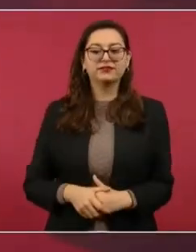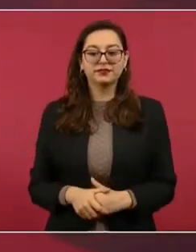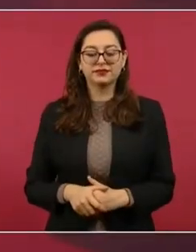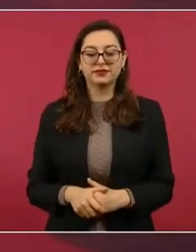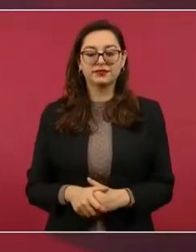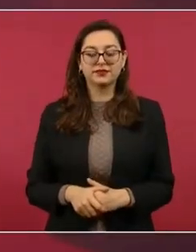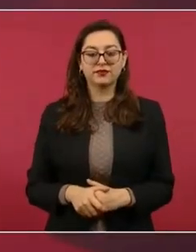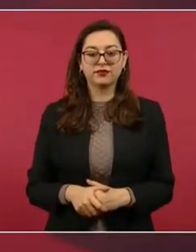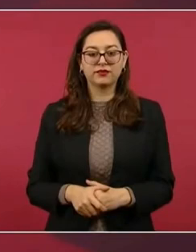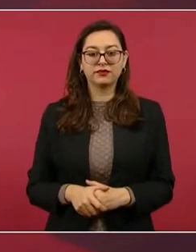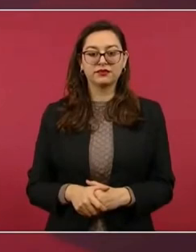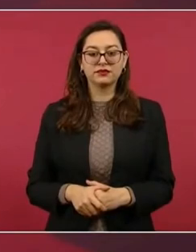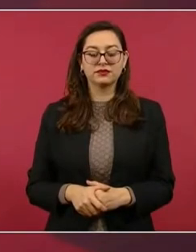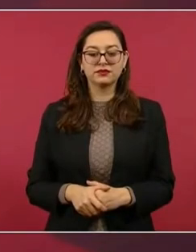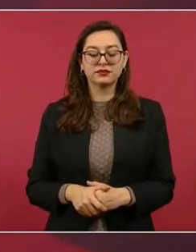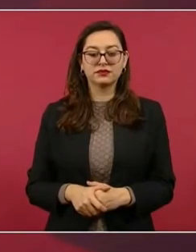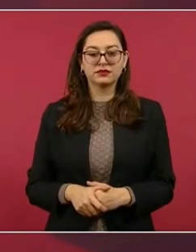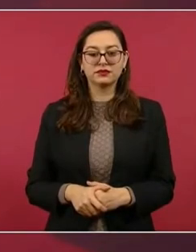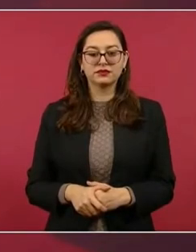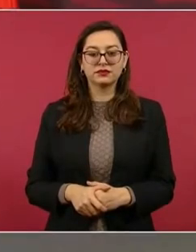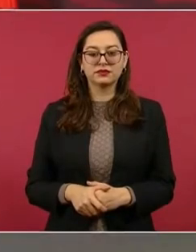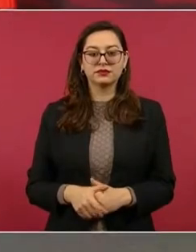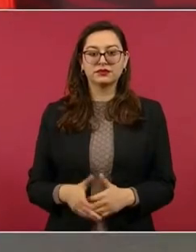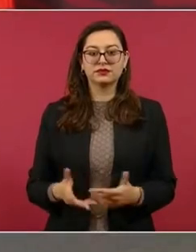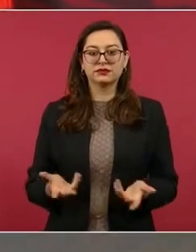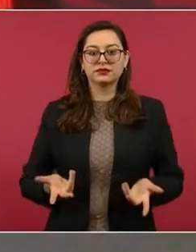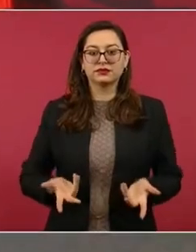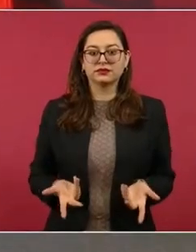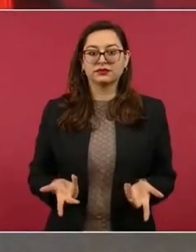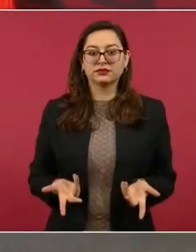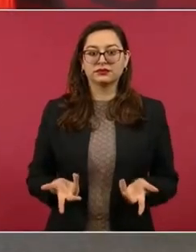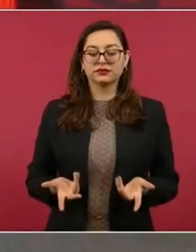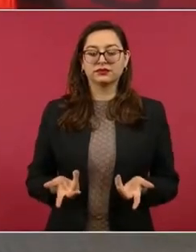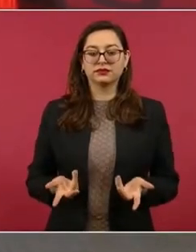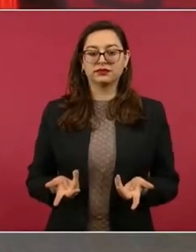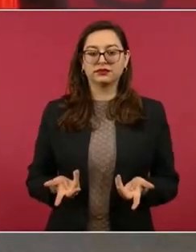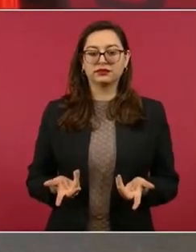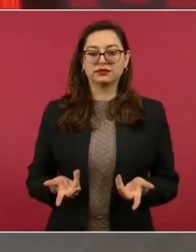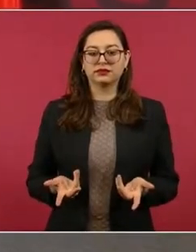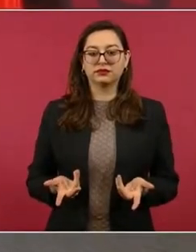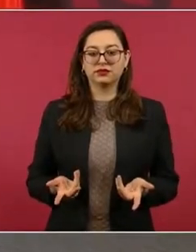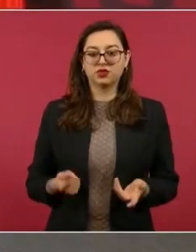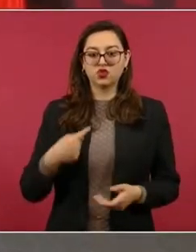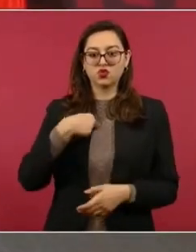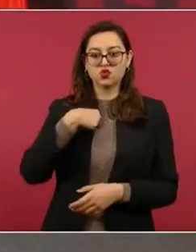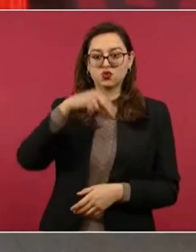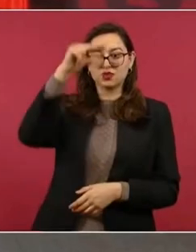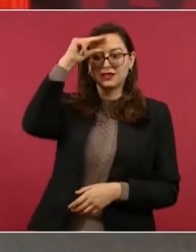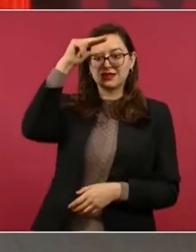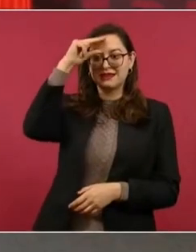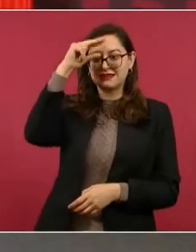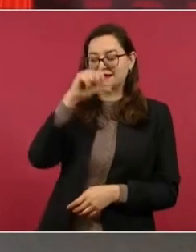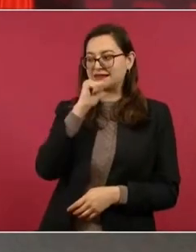y dicen, pues, no era yo tan inteligente